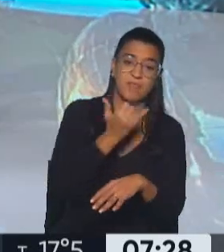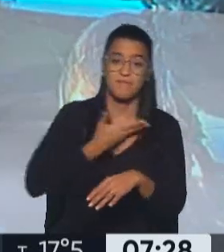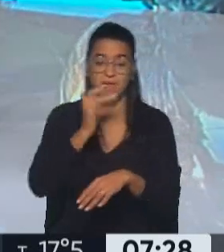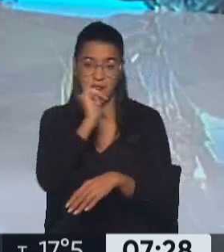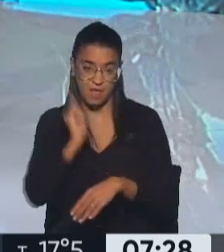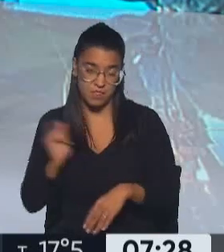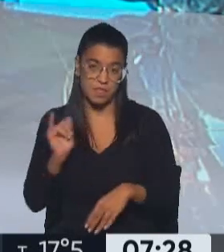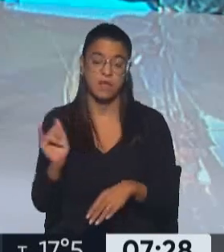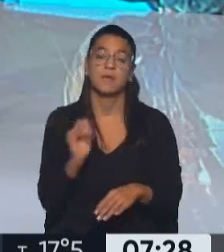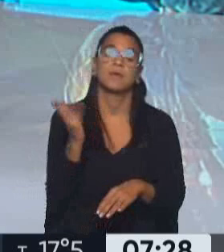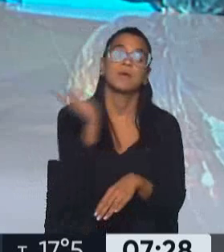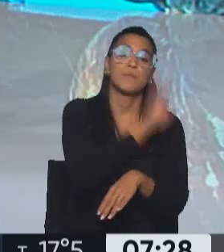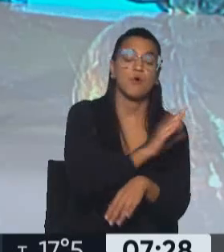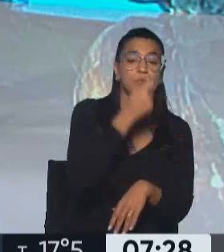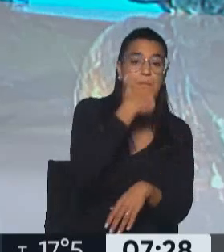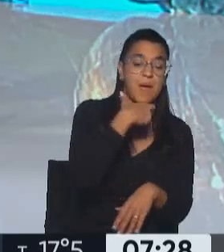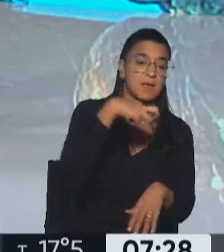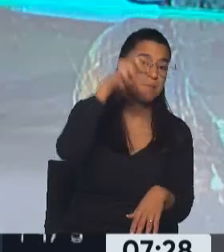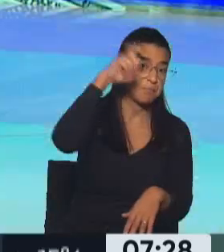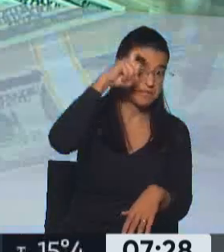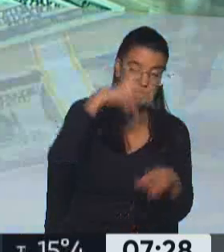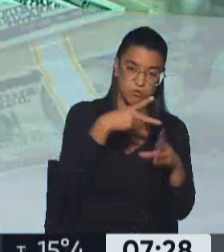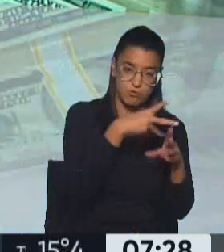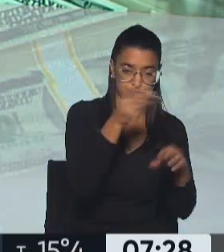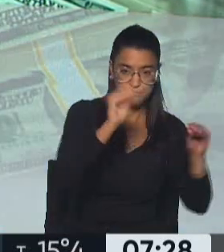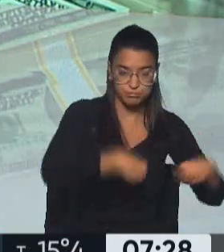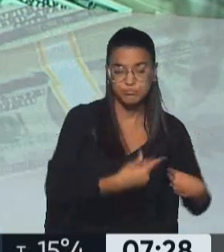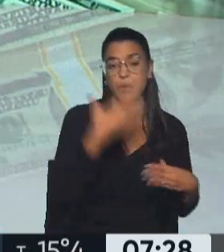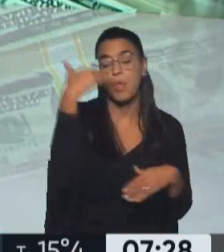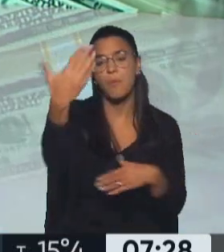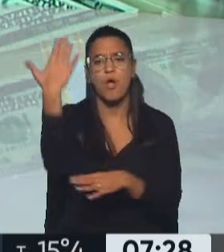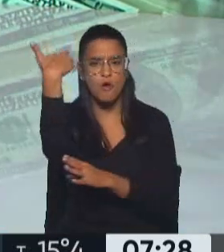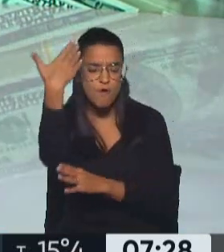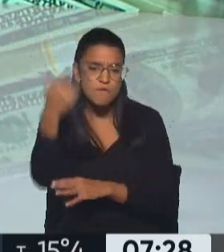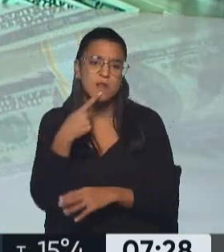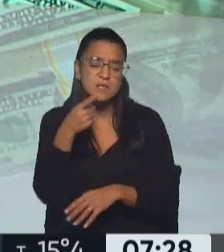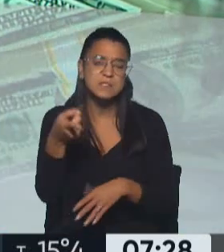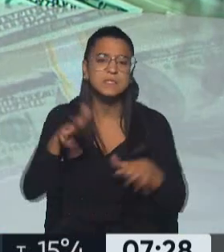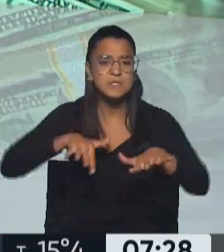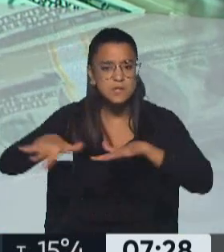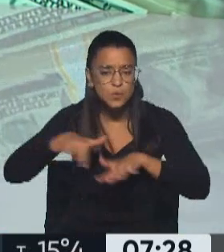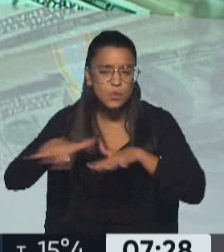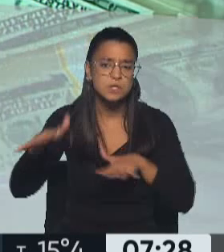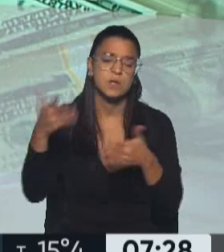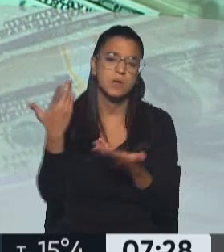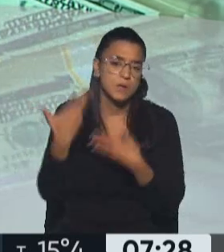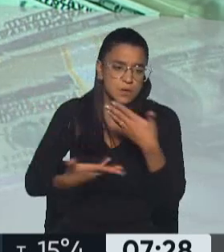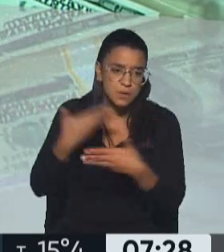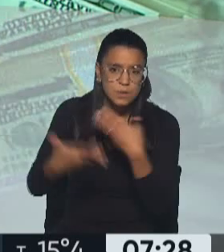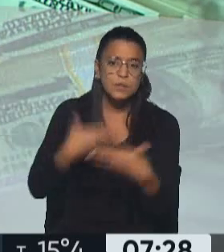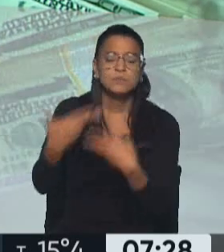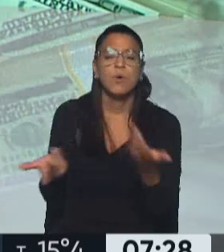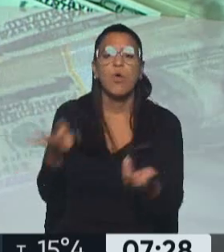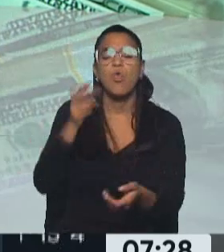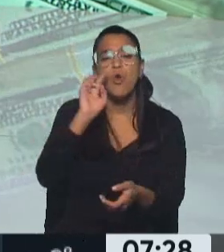sobre la fórmula Macri-Pichetto. Después de eso vino la famosa conferencia de prensa, aquella situación en la que dejaron correr al